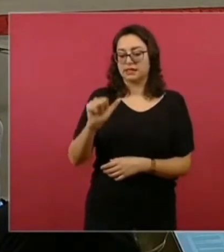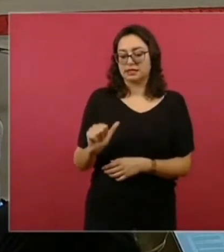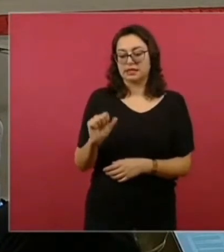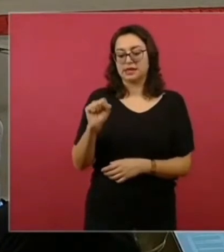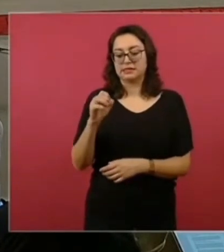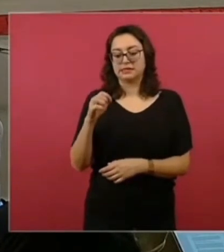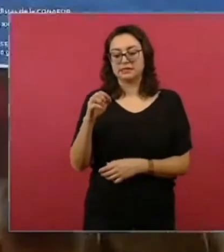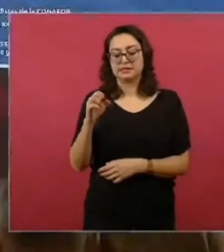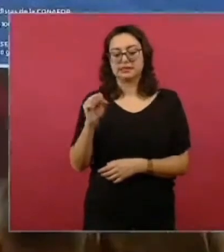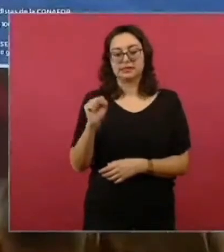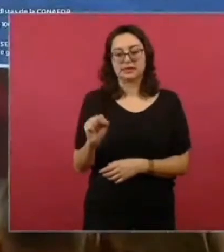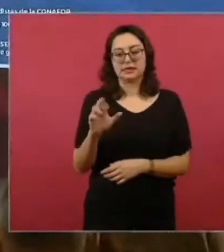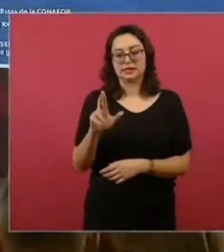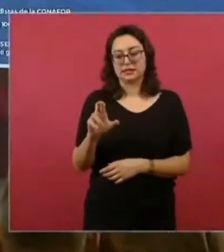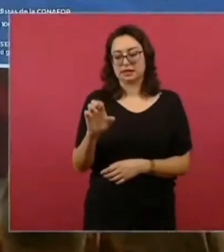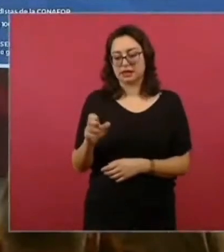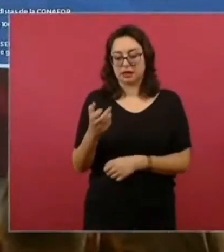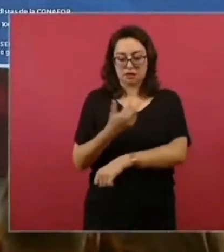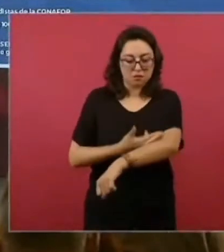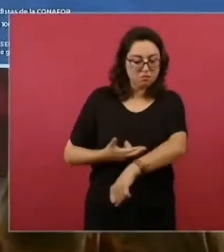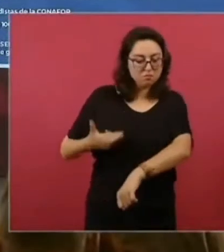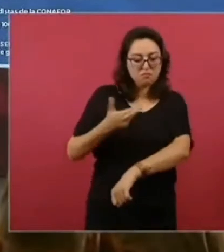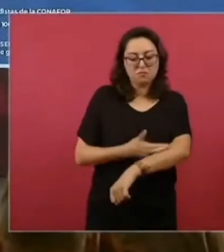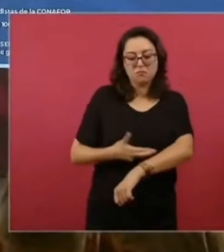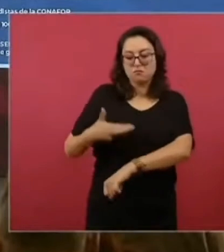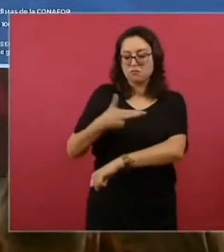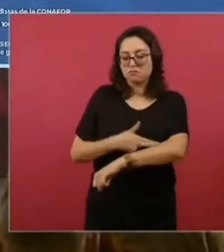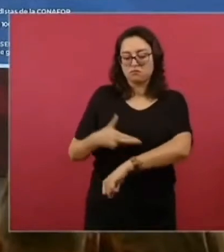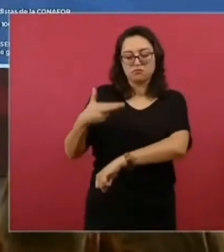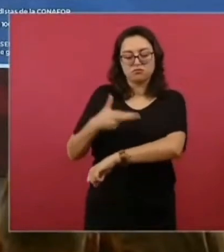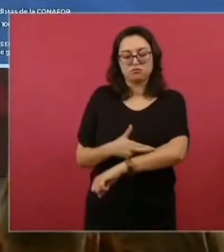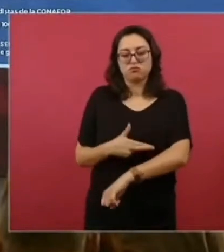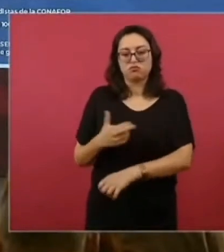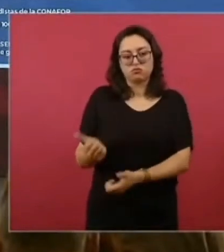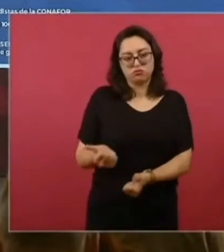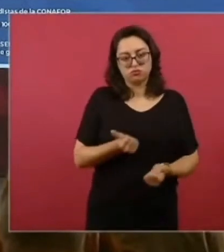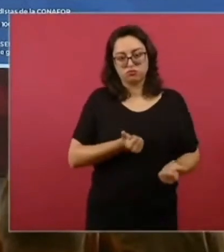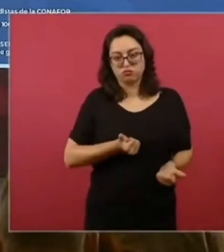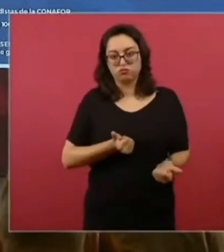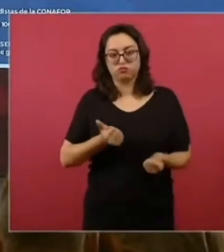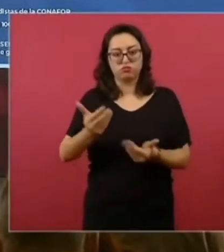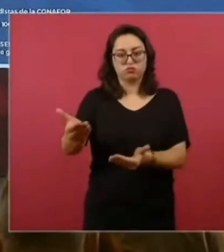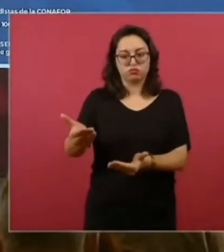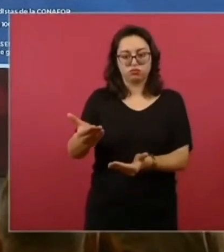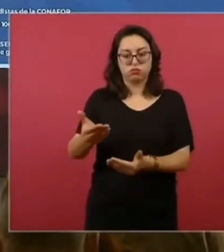y la Secretaría de las Naciones Exteriores, tramitamos para que se pudiera enviar a Turquía.